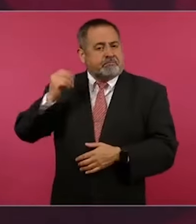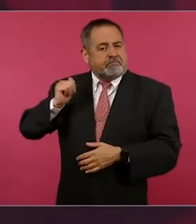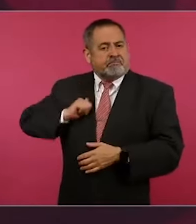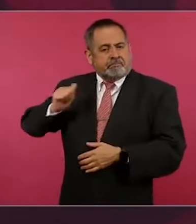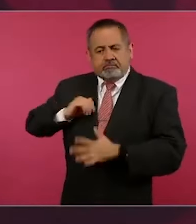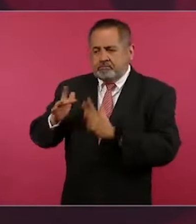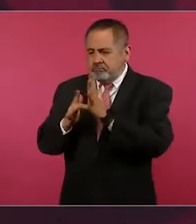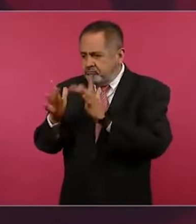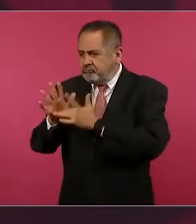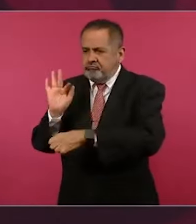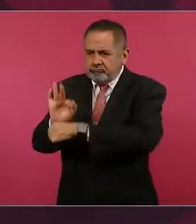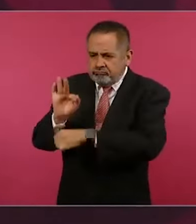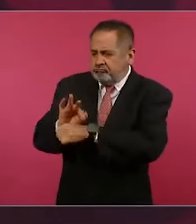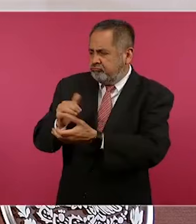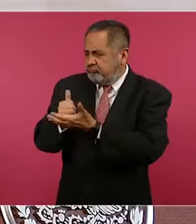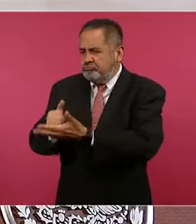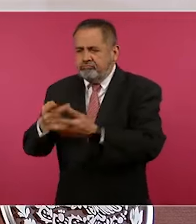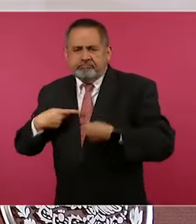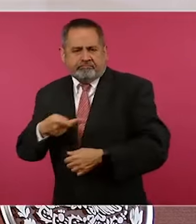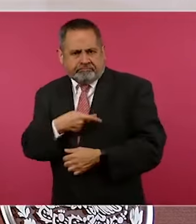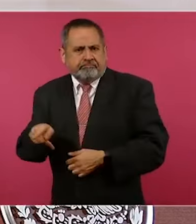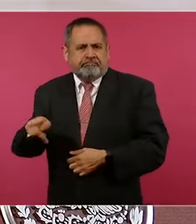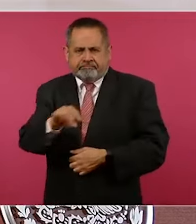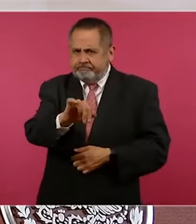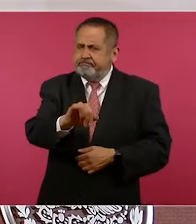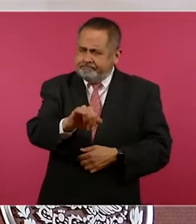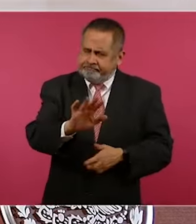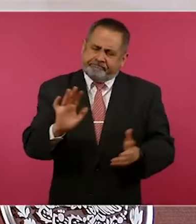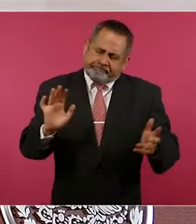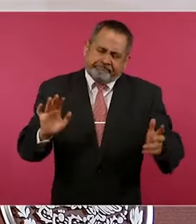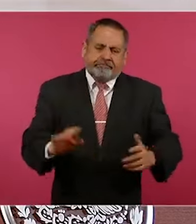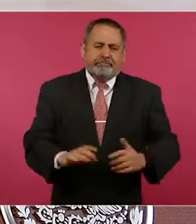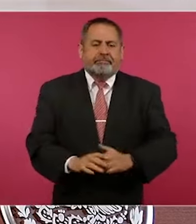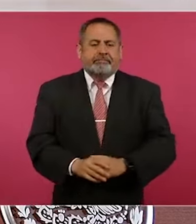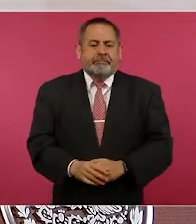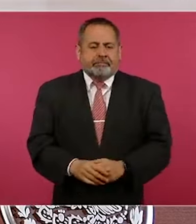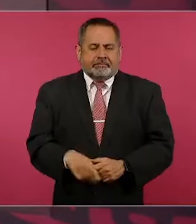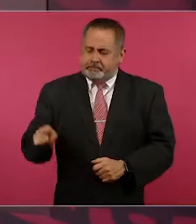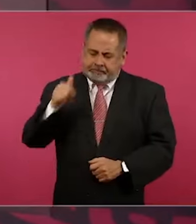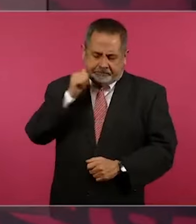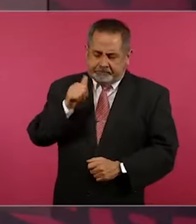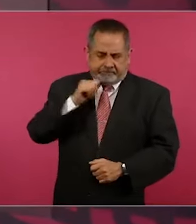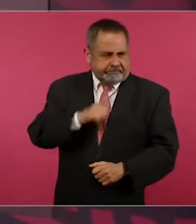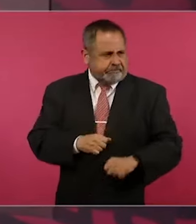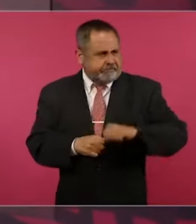y siempre